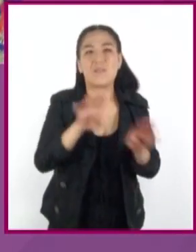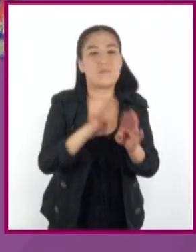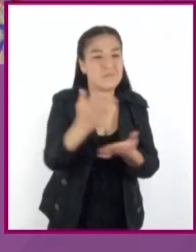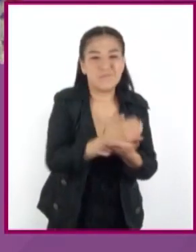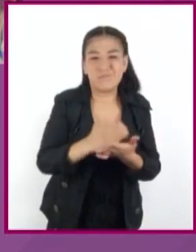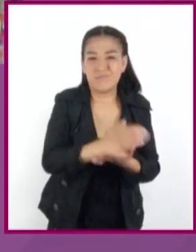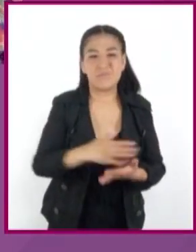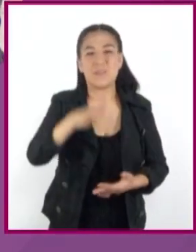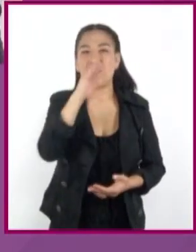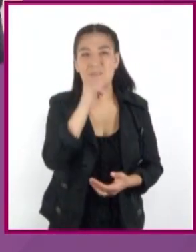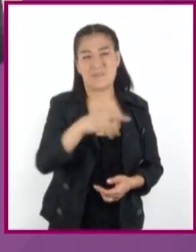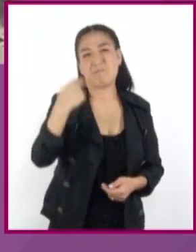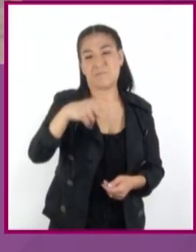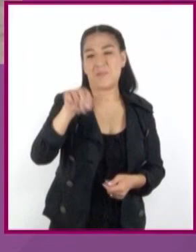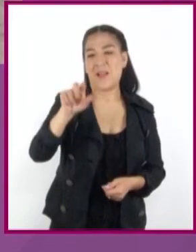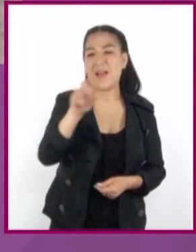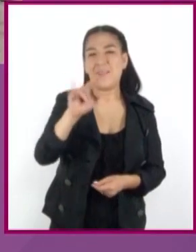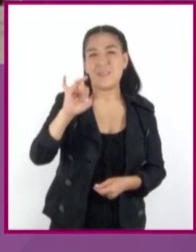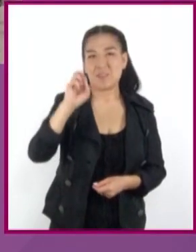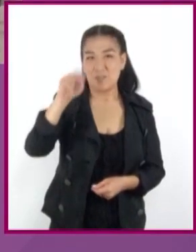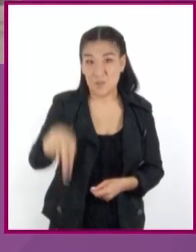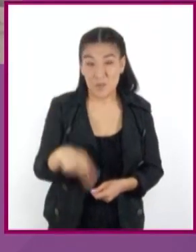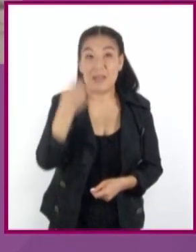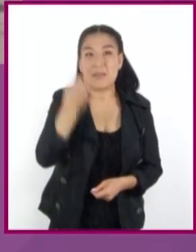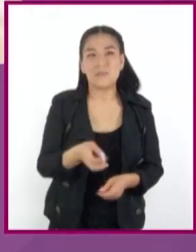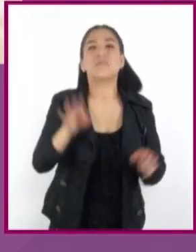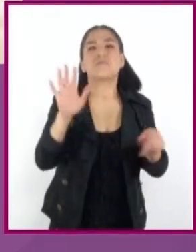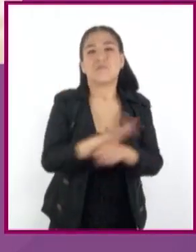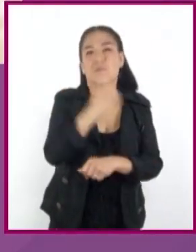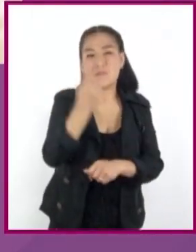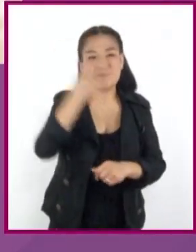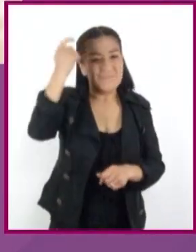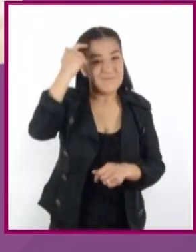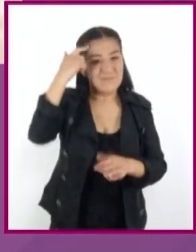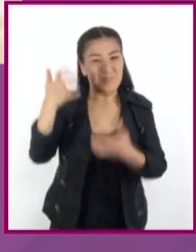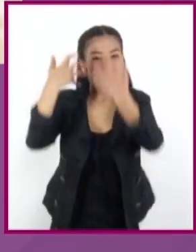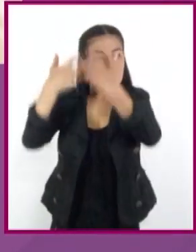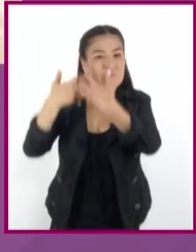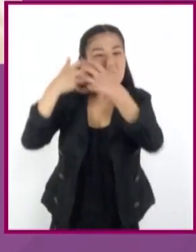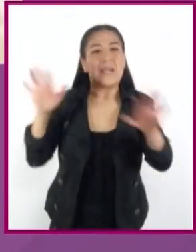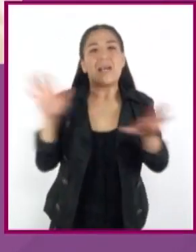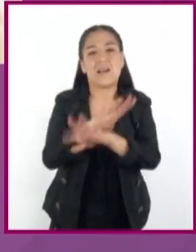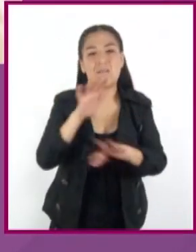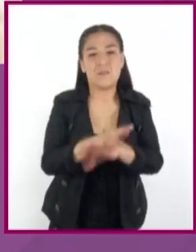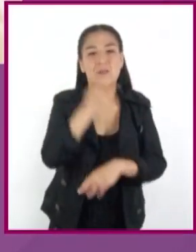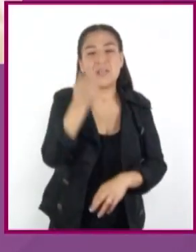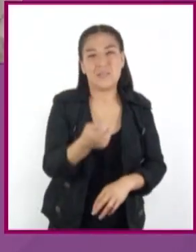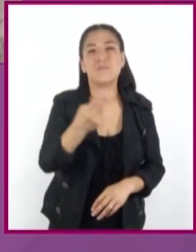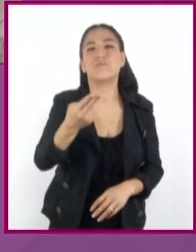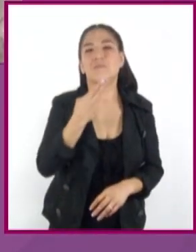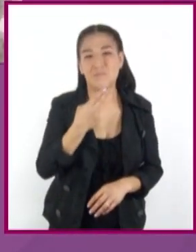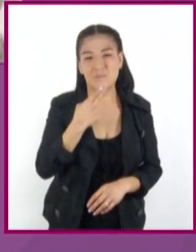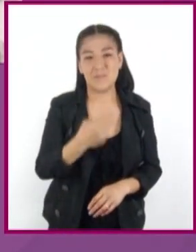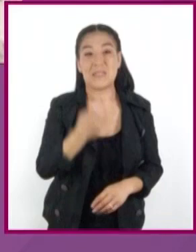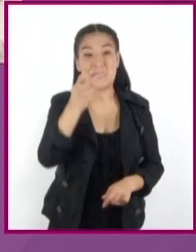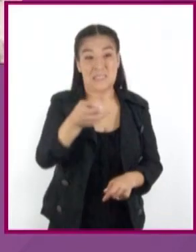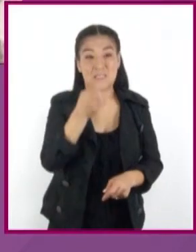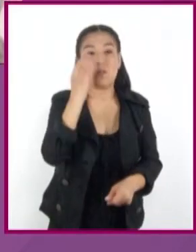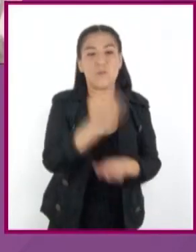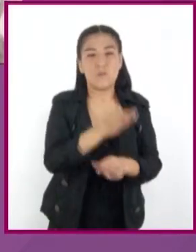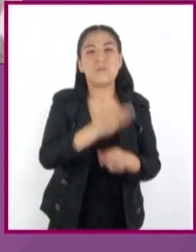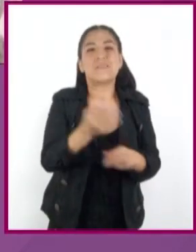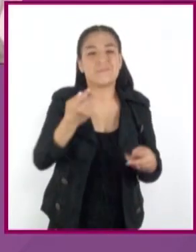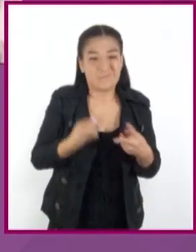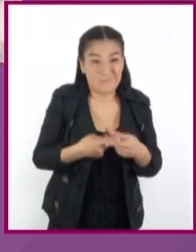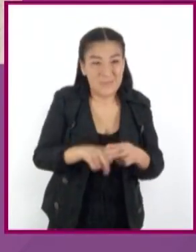recibe el nombre de adicción y es causada por los cambios cerebrales ocasionados por su consumo, principalmente cuando éste se inicia